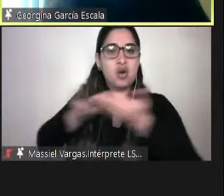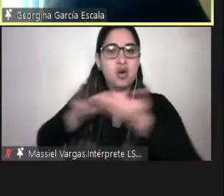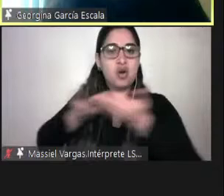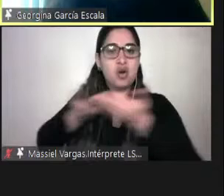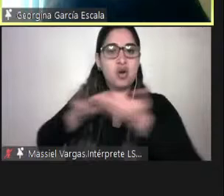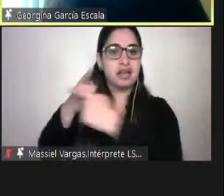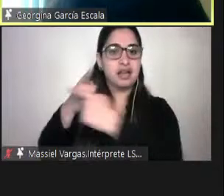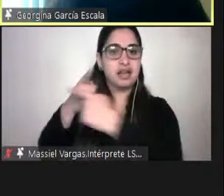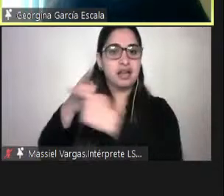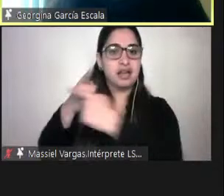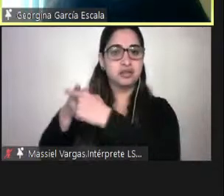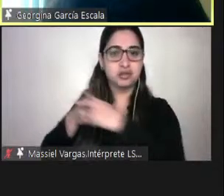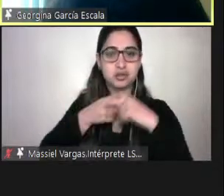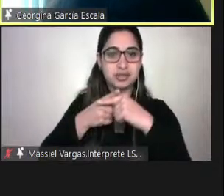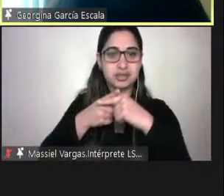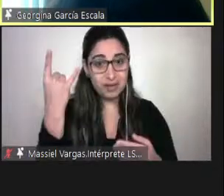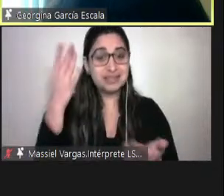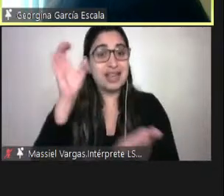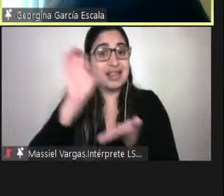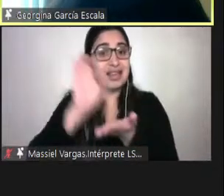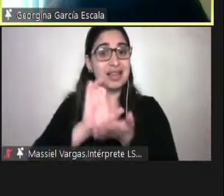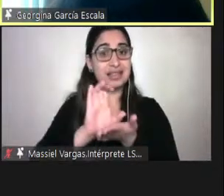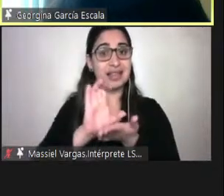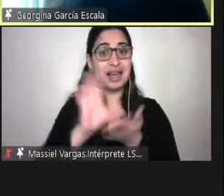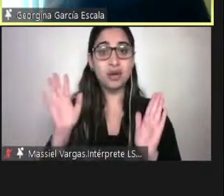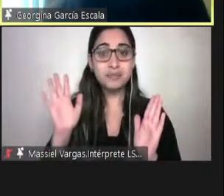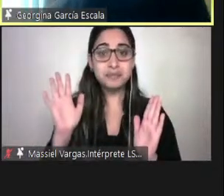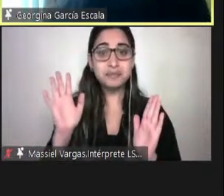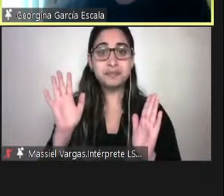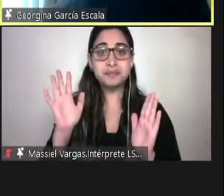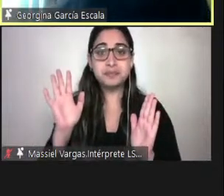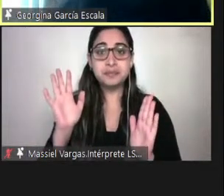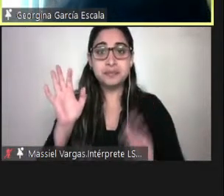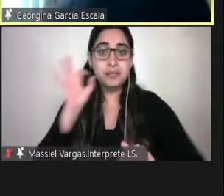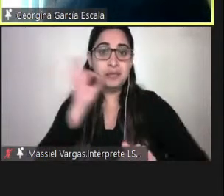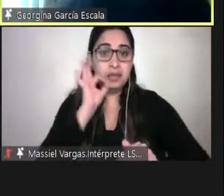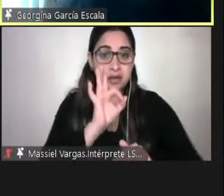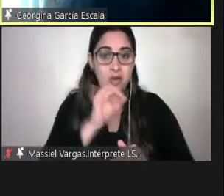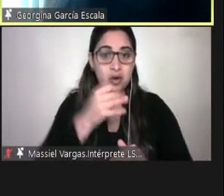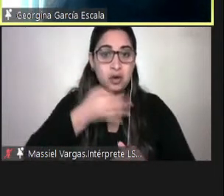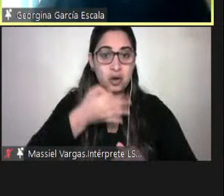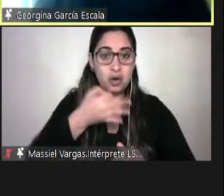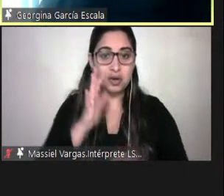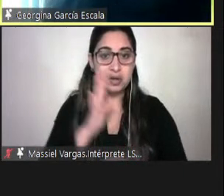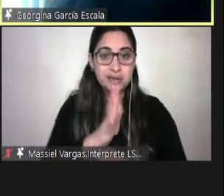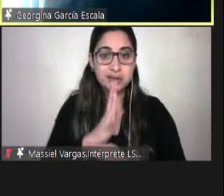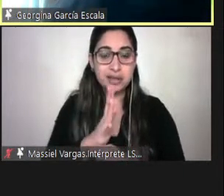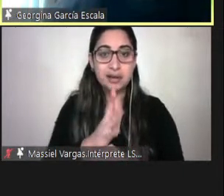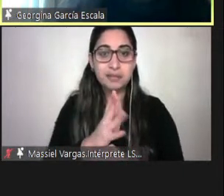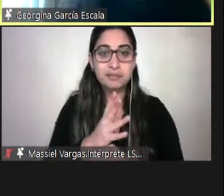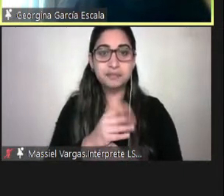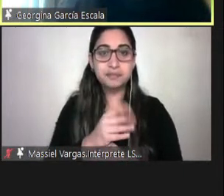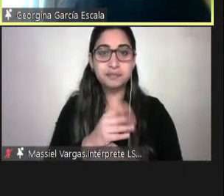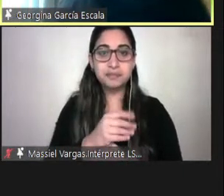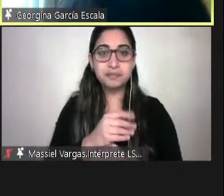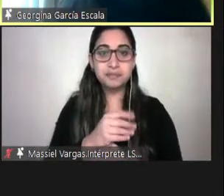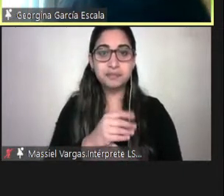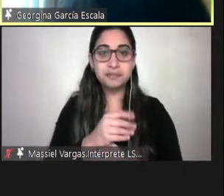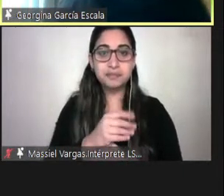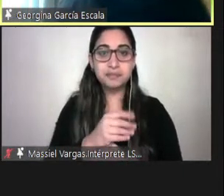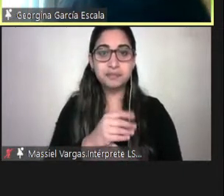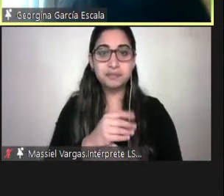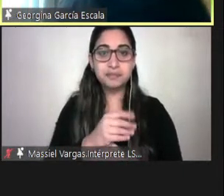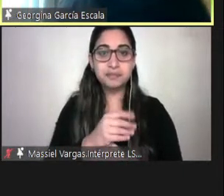en las universidades del Estado? Bien, quisiera contar que como red de